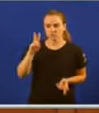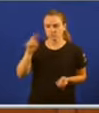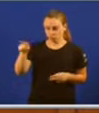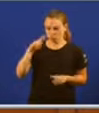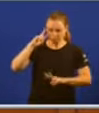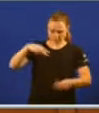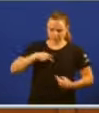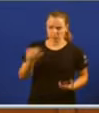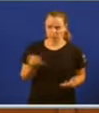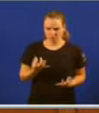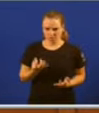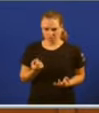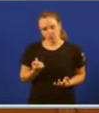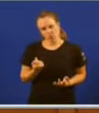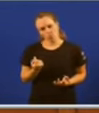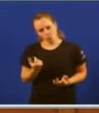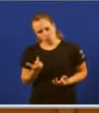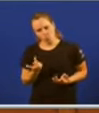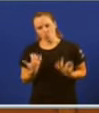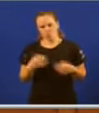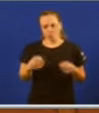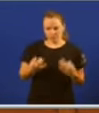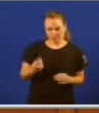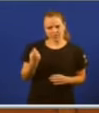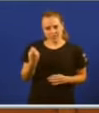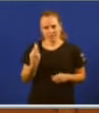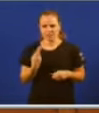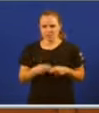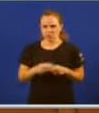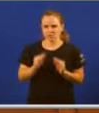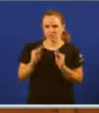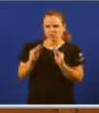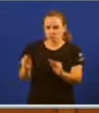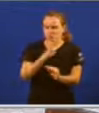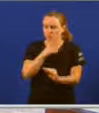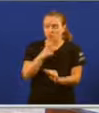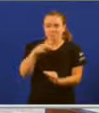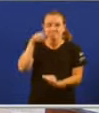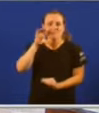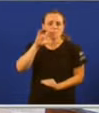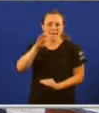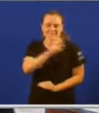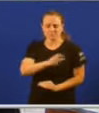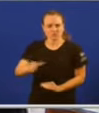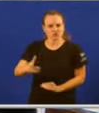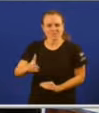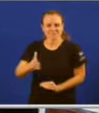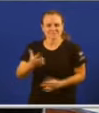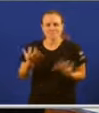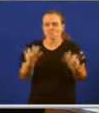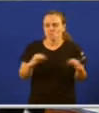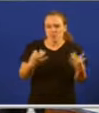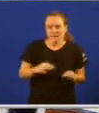que un pouco de humildade na política veríalle moi ben, señor Feijó, porque a xente deste país é xente humilde